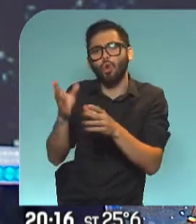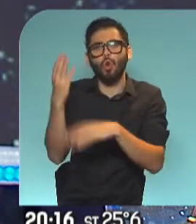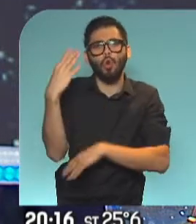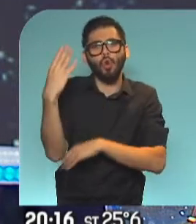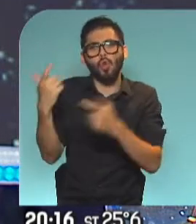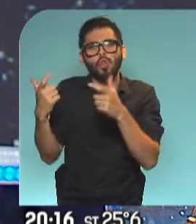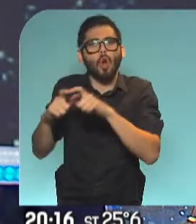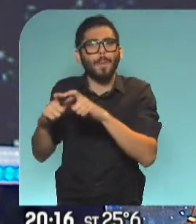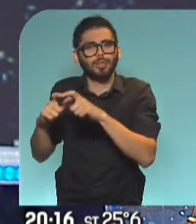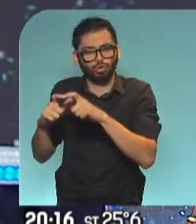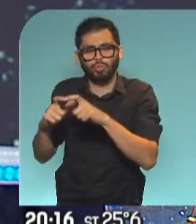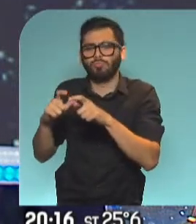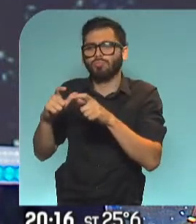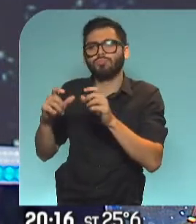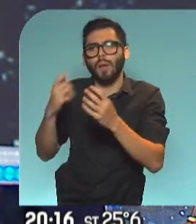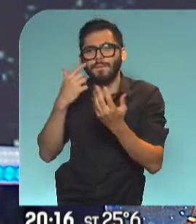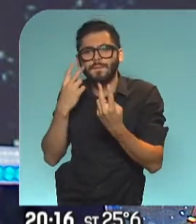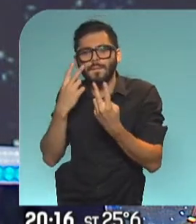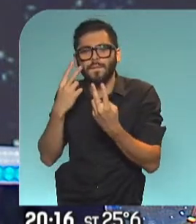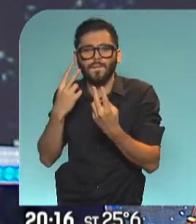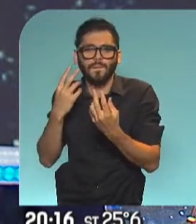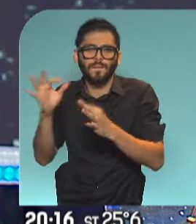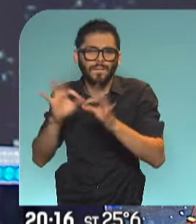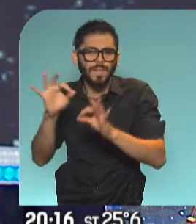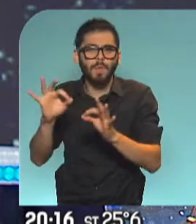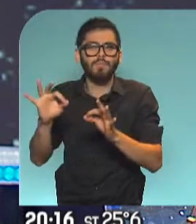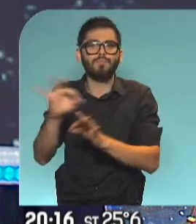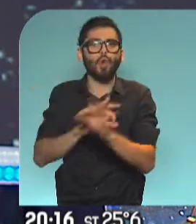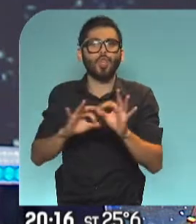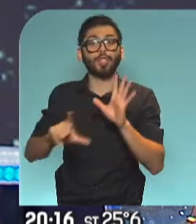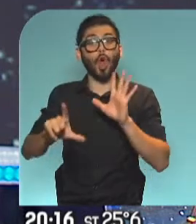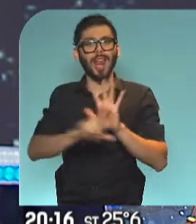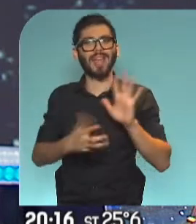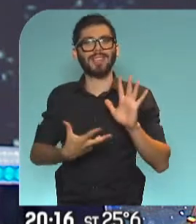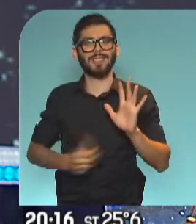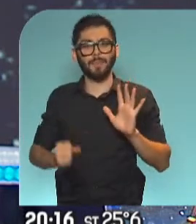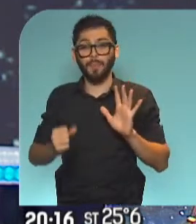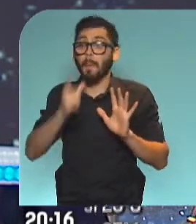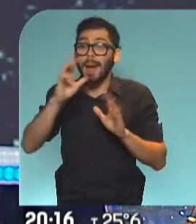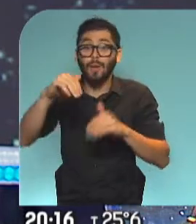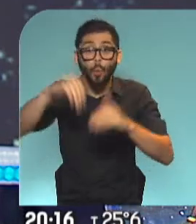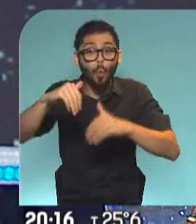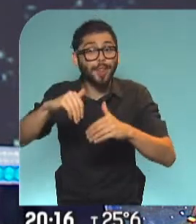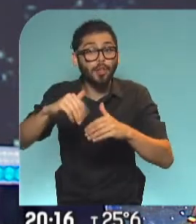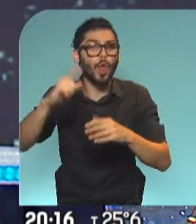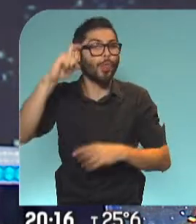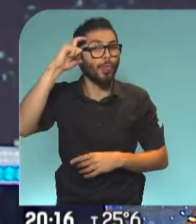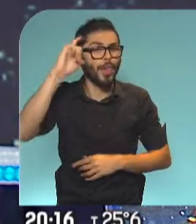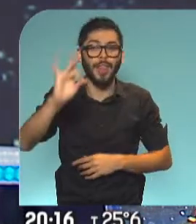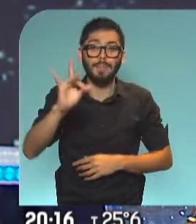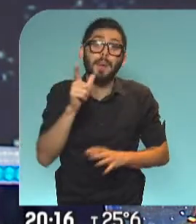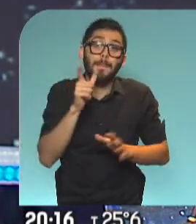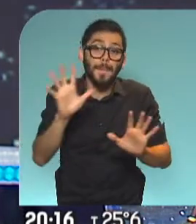comisiones el proyecto de ley de interrupción voluntaria del embarazo. Se calcula que la votación sería el 10 de diciembre.